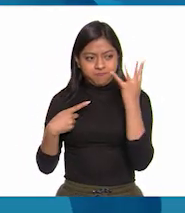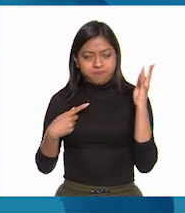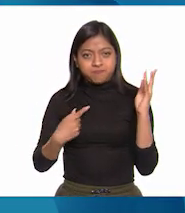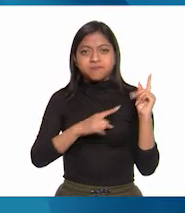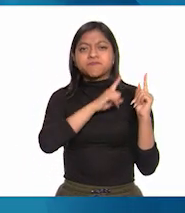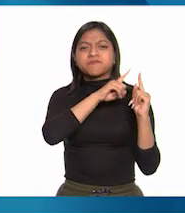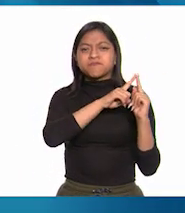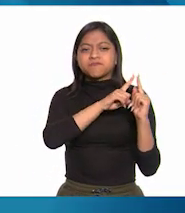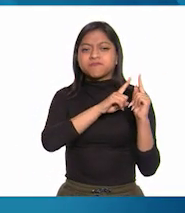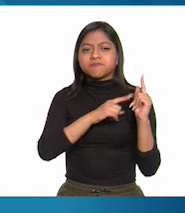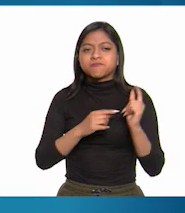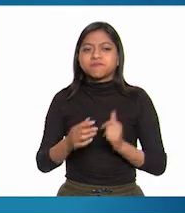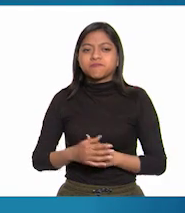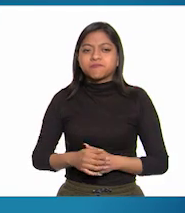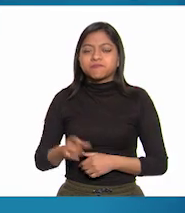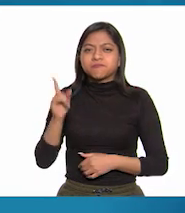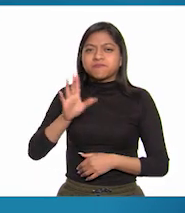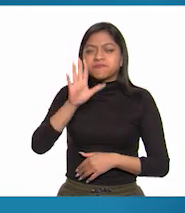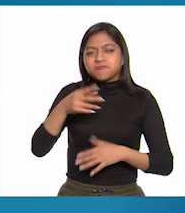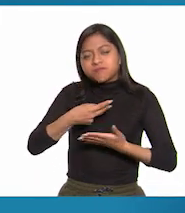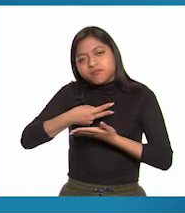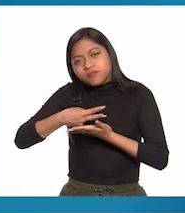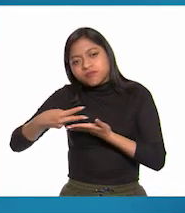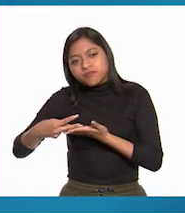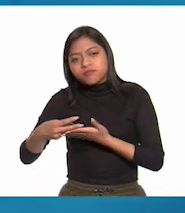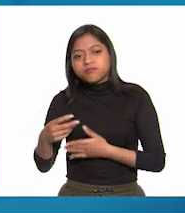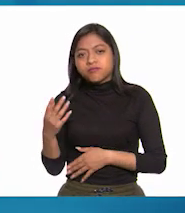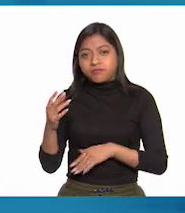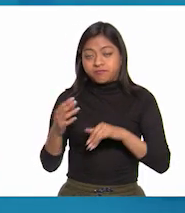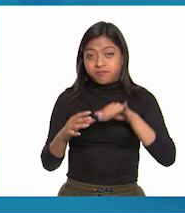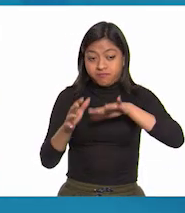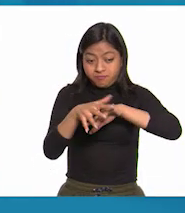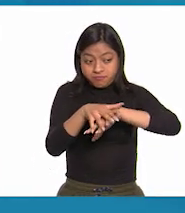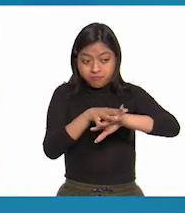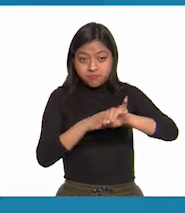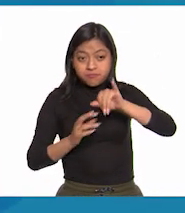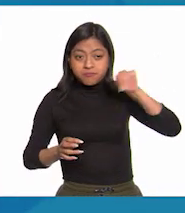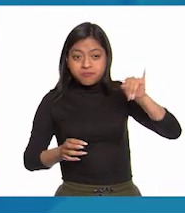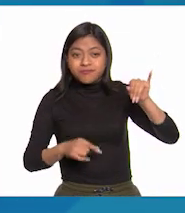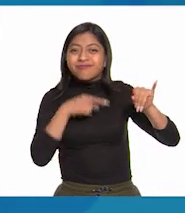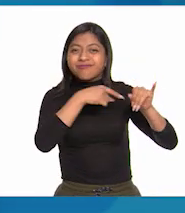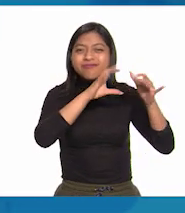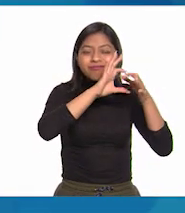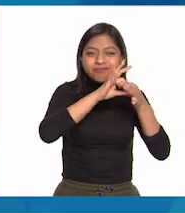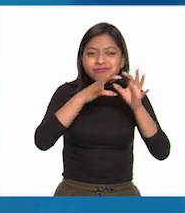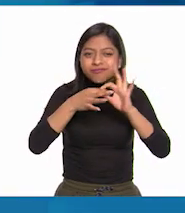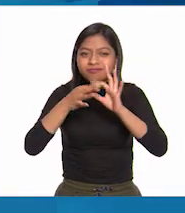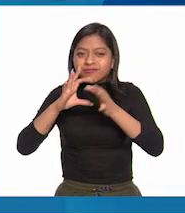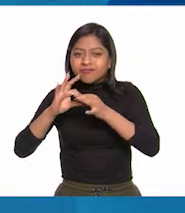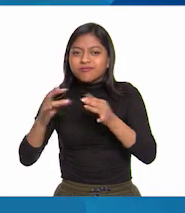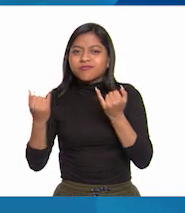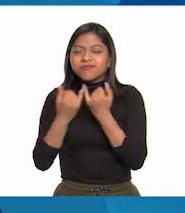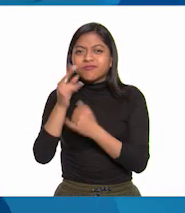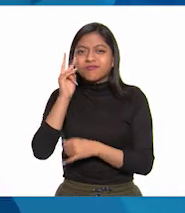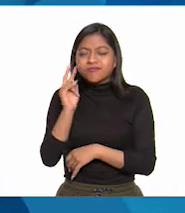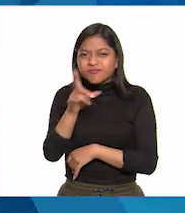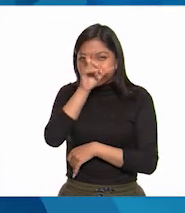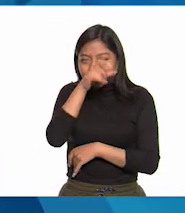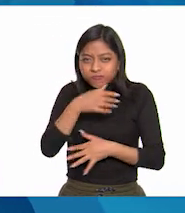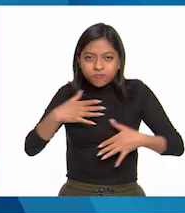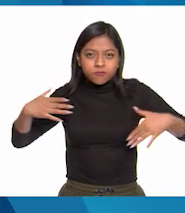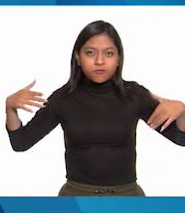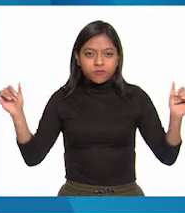Uno parece que está tirado en el piso sujetando con su mano izquierda una cadena y también se puede apreciar un águila.